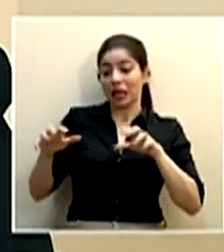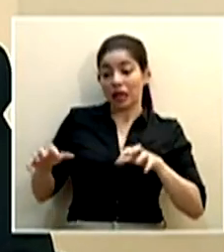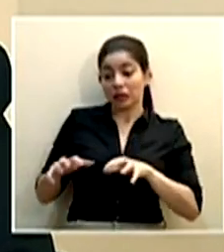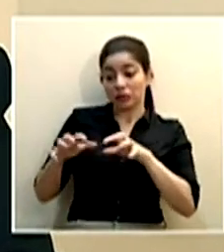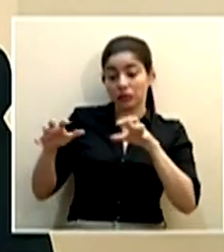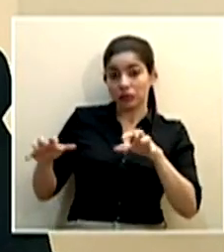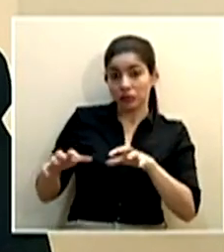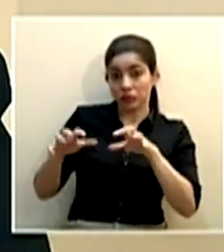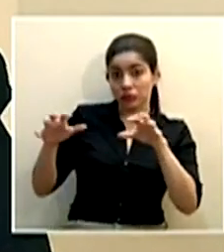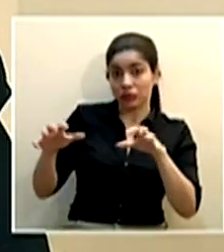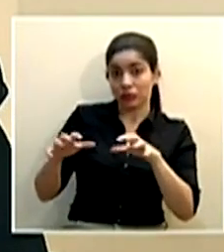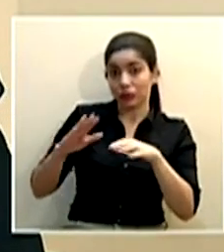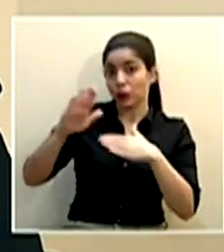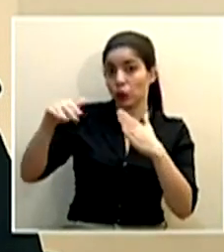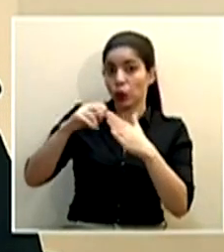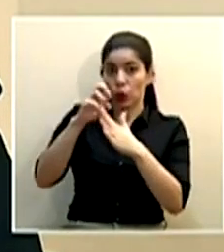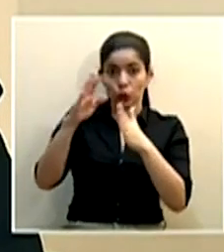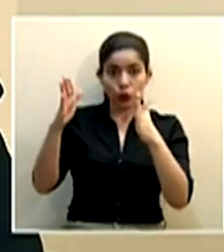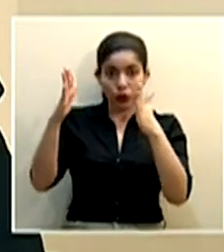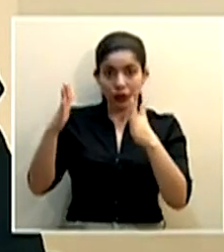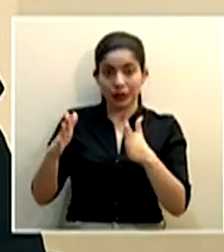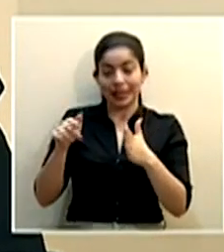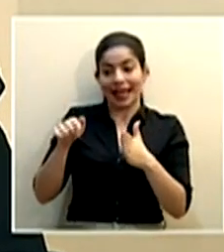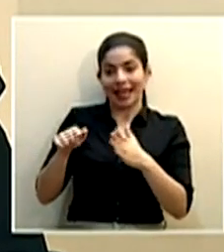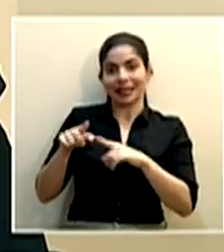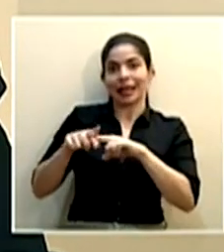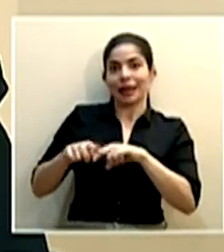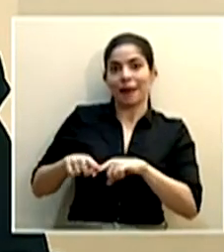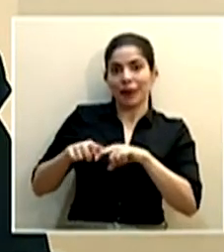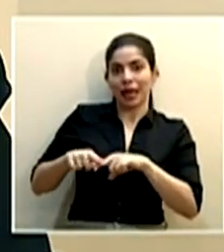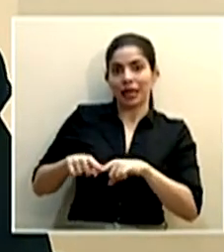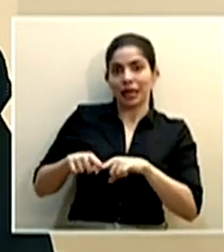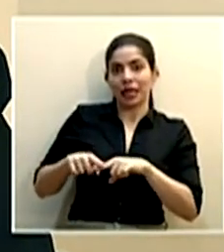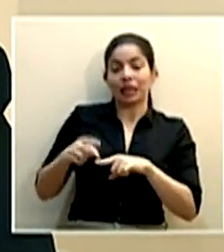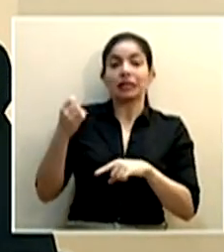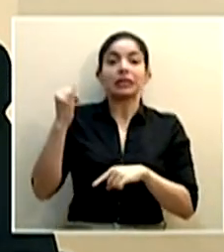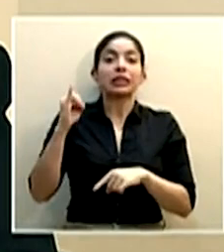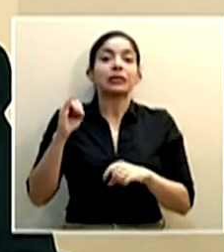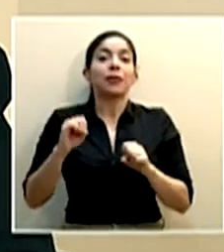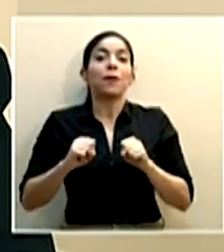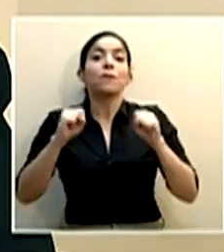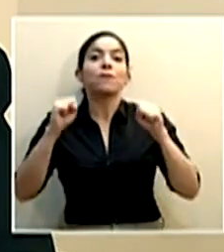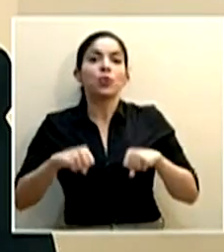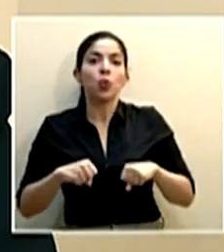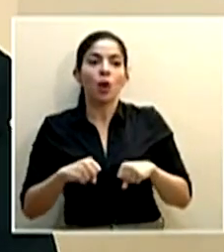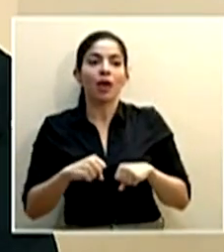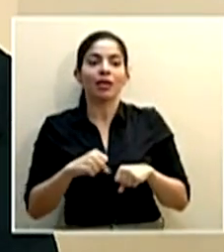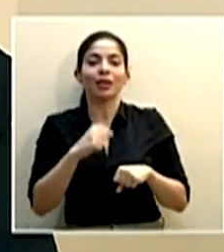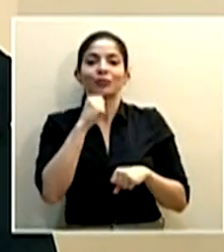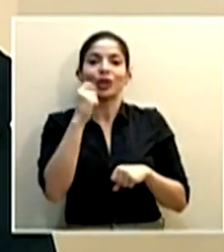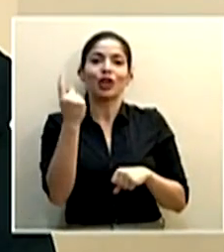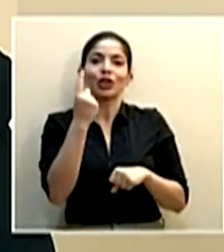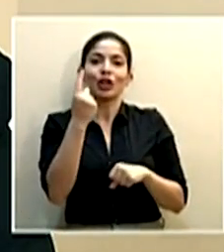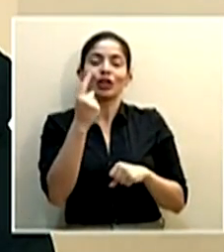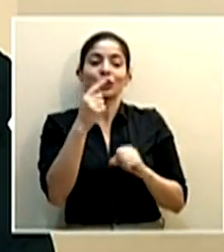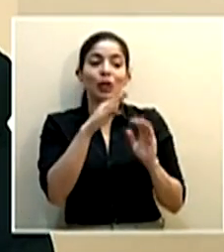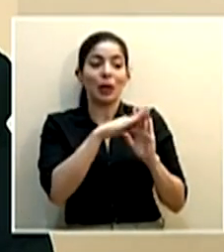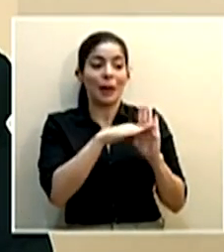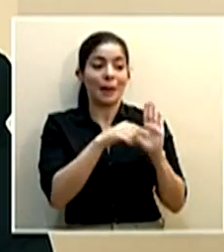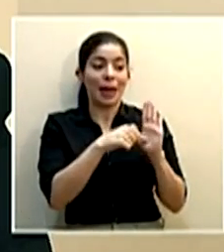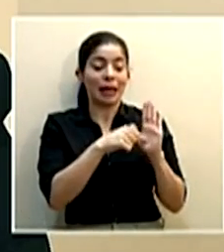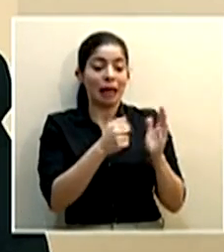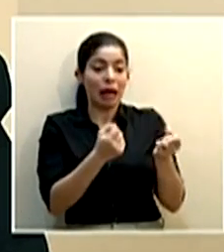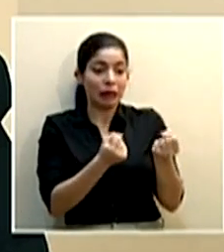como costarricenses el poder no solo sostener estas medidas de